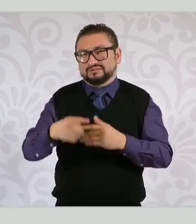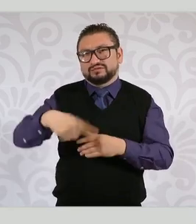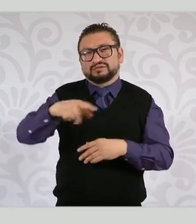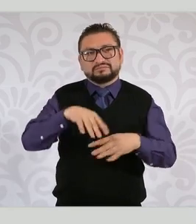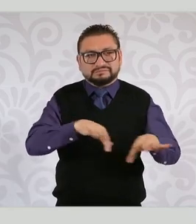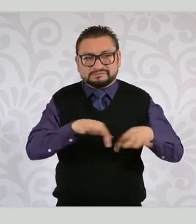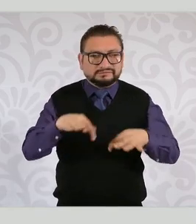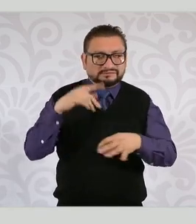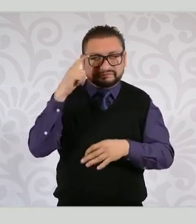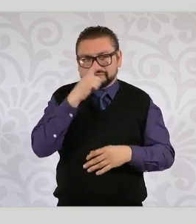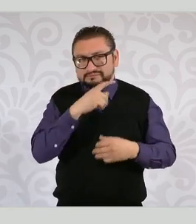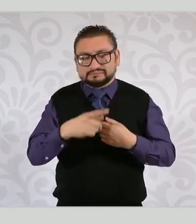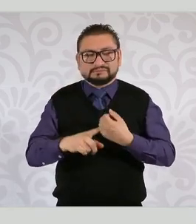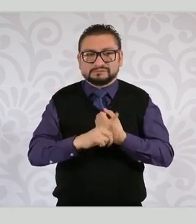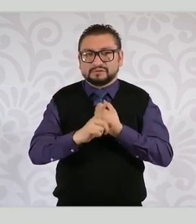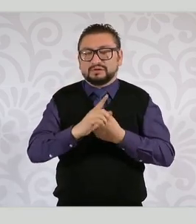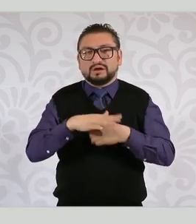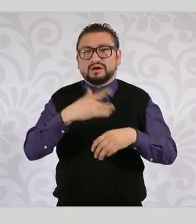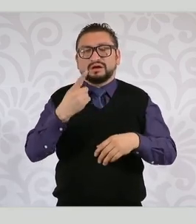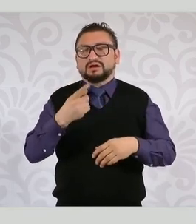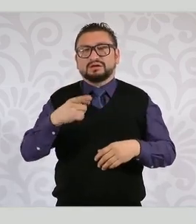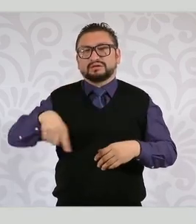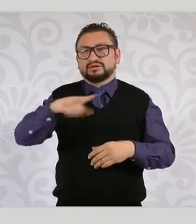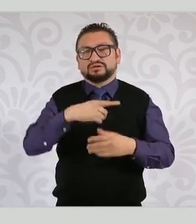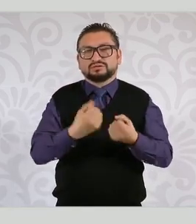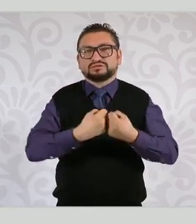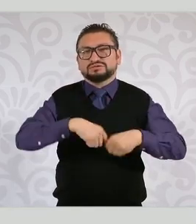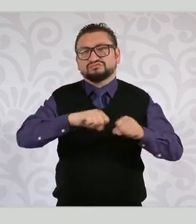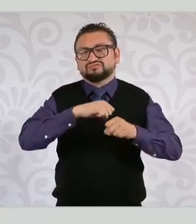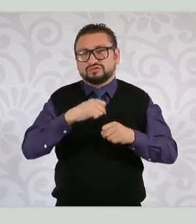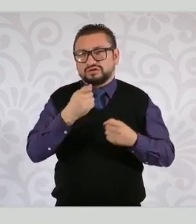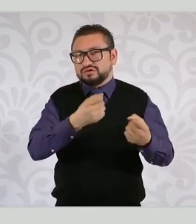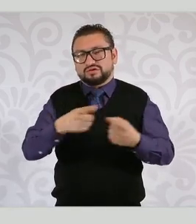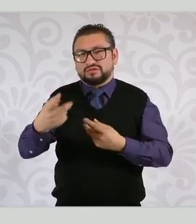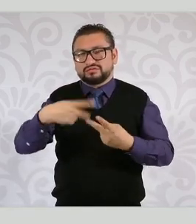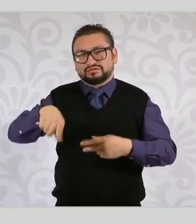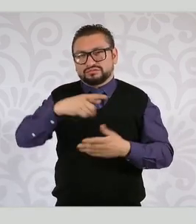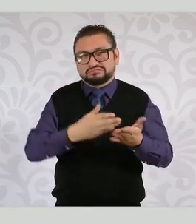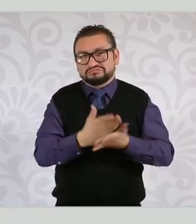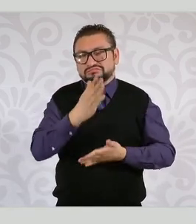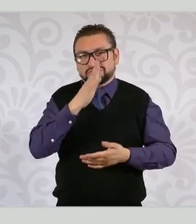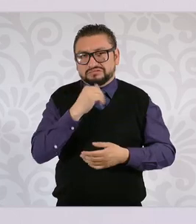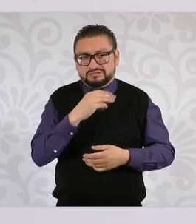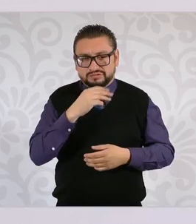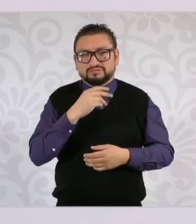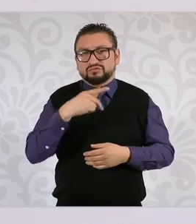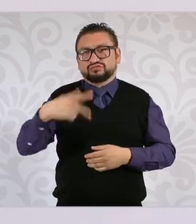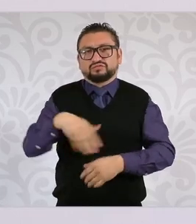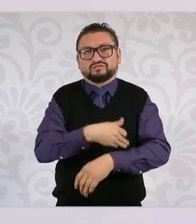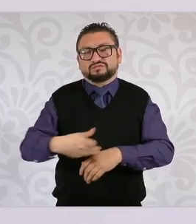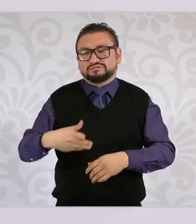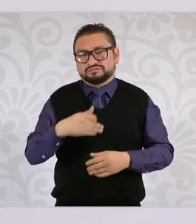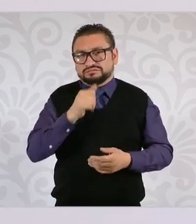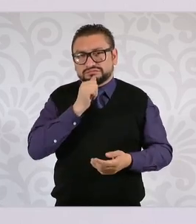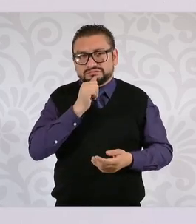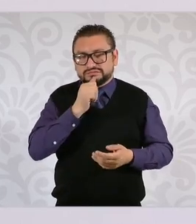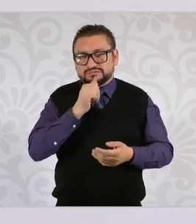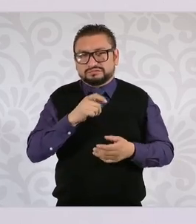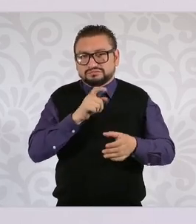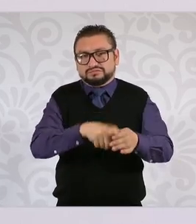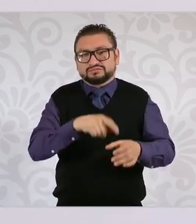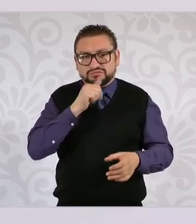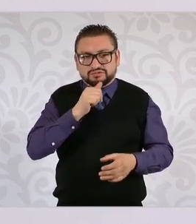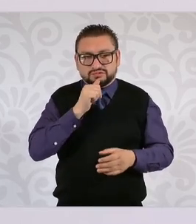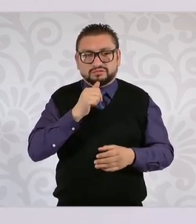empleo. Es además inexistente el acceso a la seguridad social para las y los trabajadores y sus familiares. Y además se